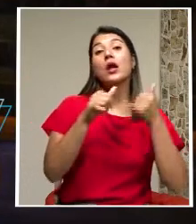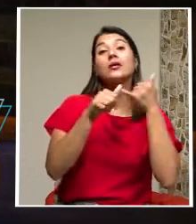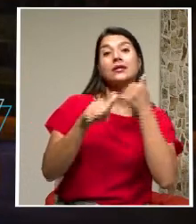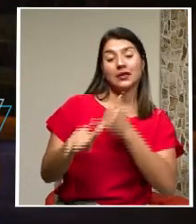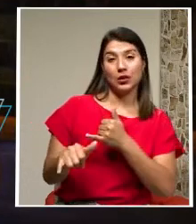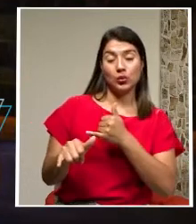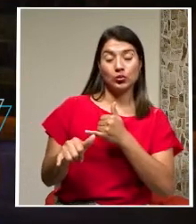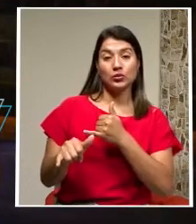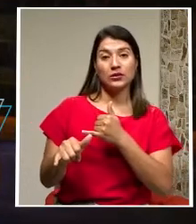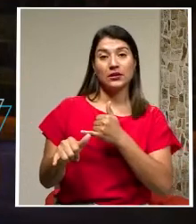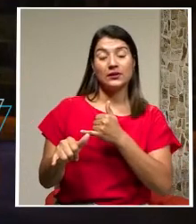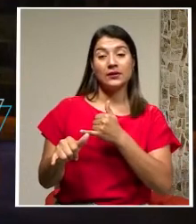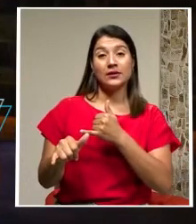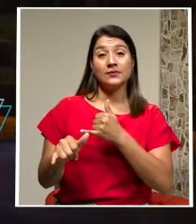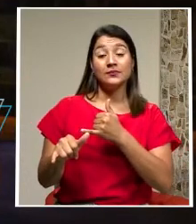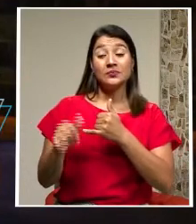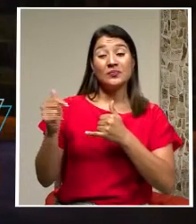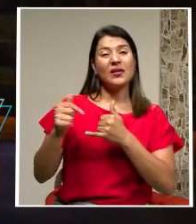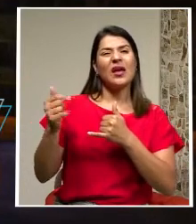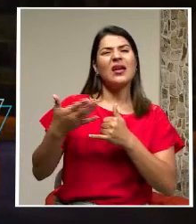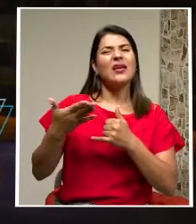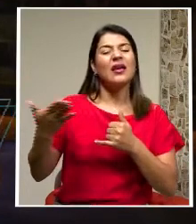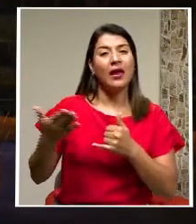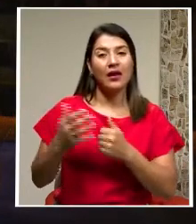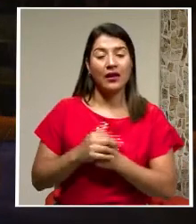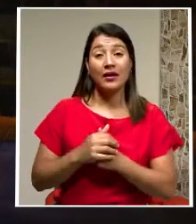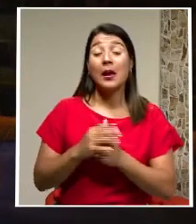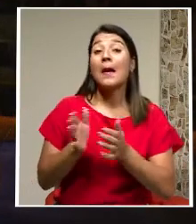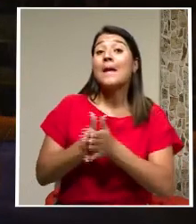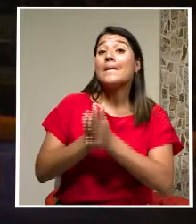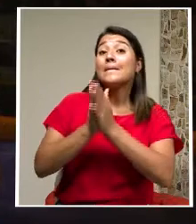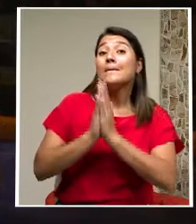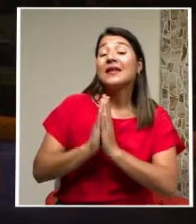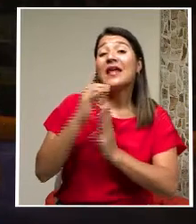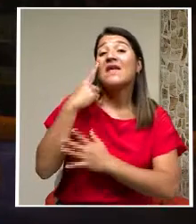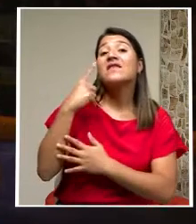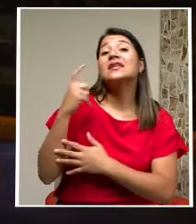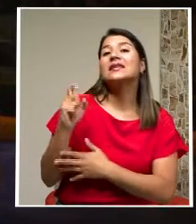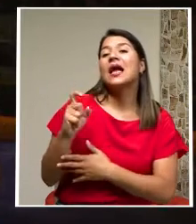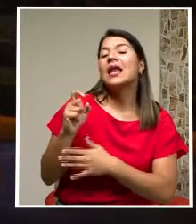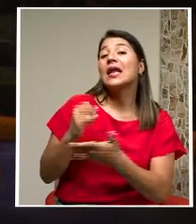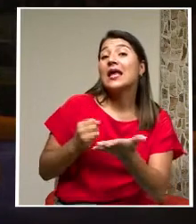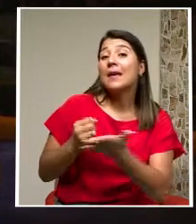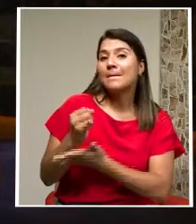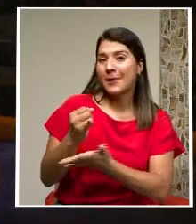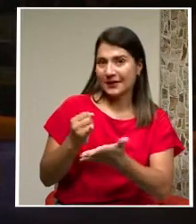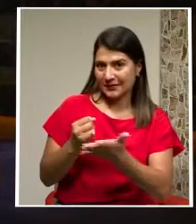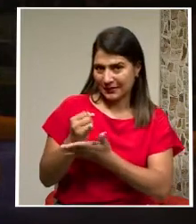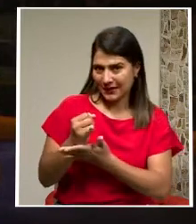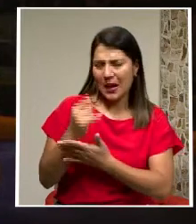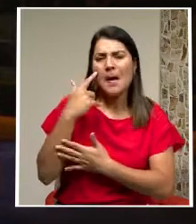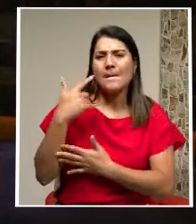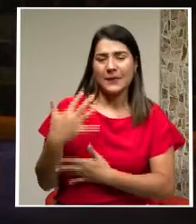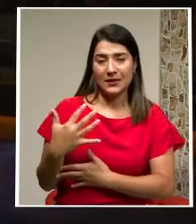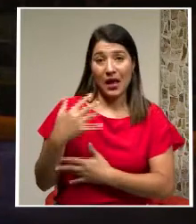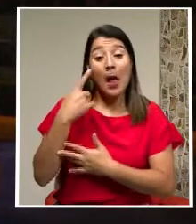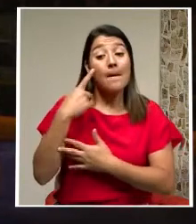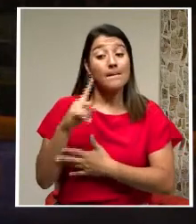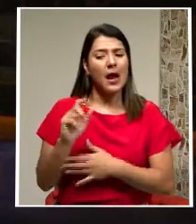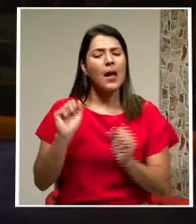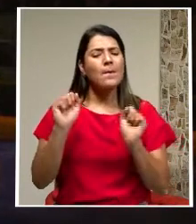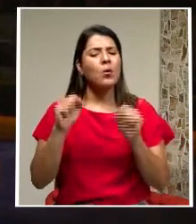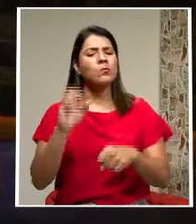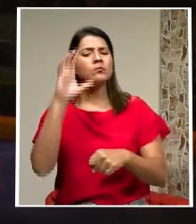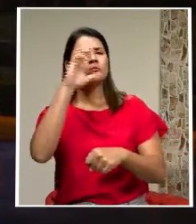denuncia más bien donde lo que hacen es solicitan a la Fiscalía que investigue para que determine si hay